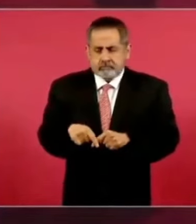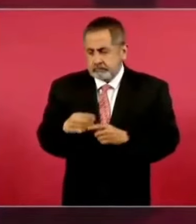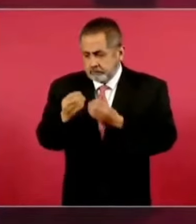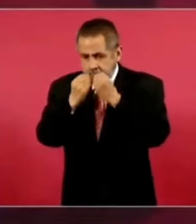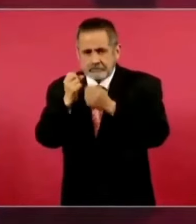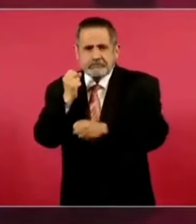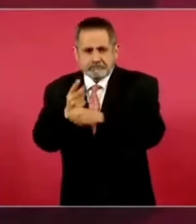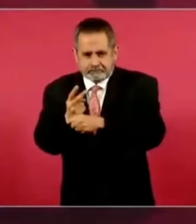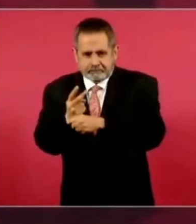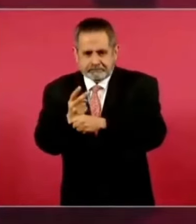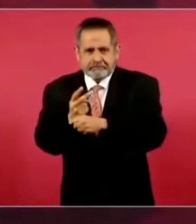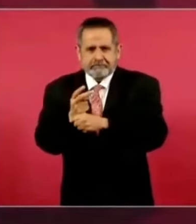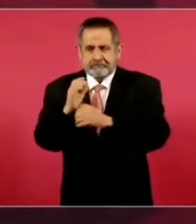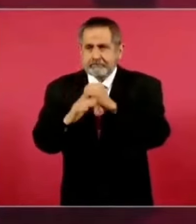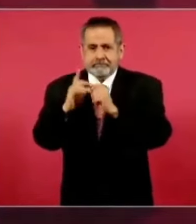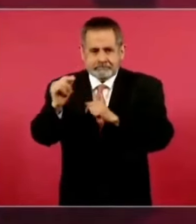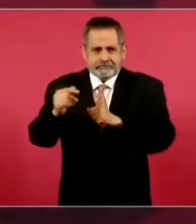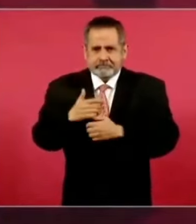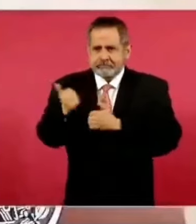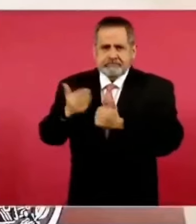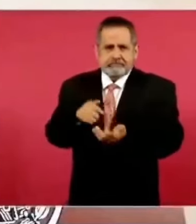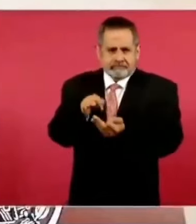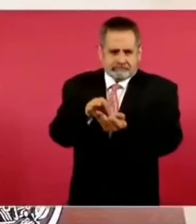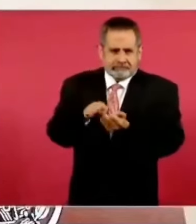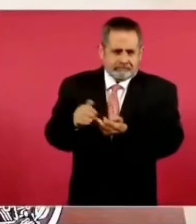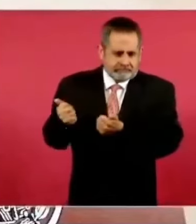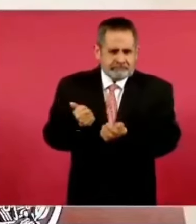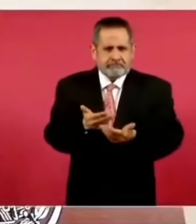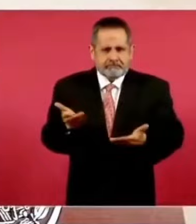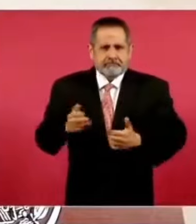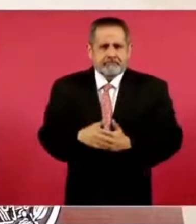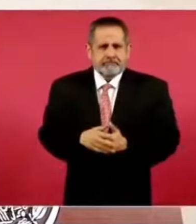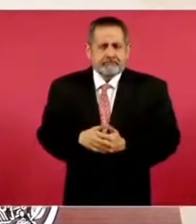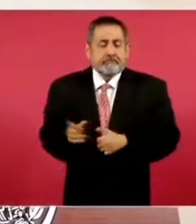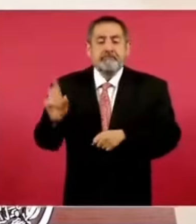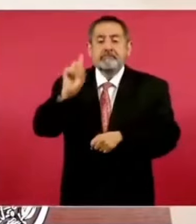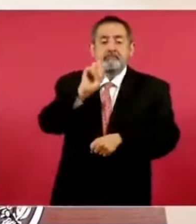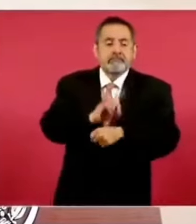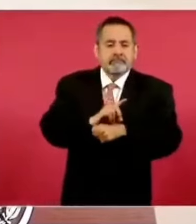temprano, sí, sí. La Candelaria.